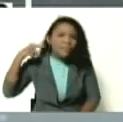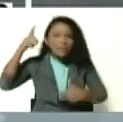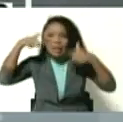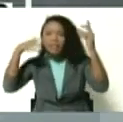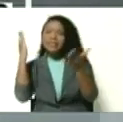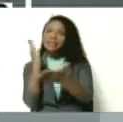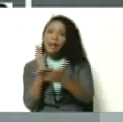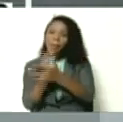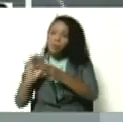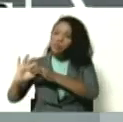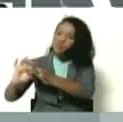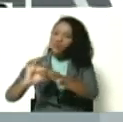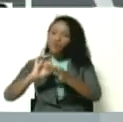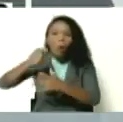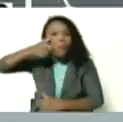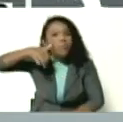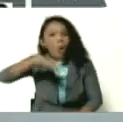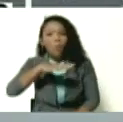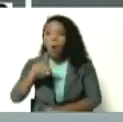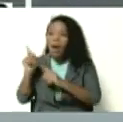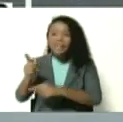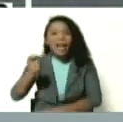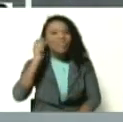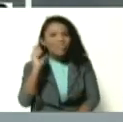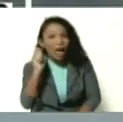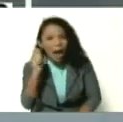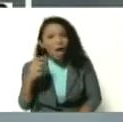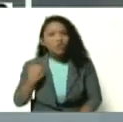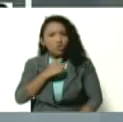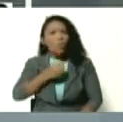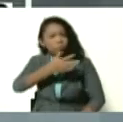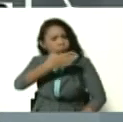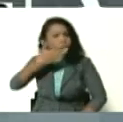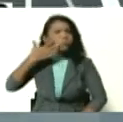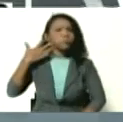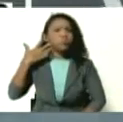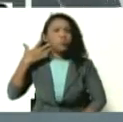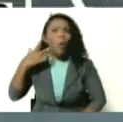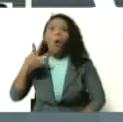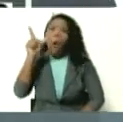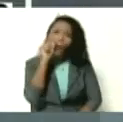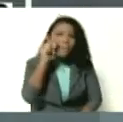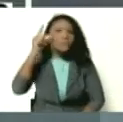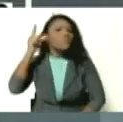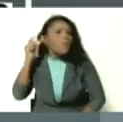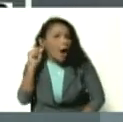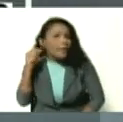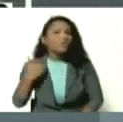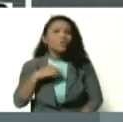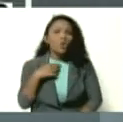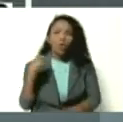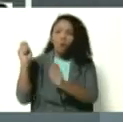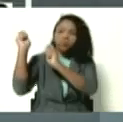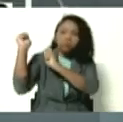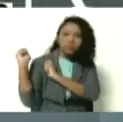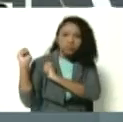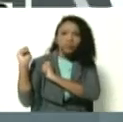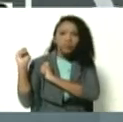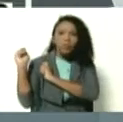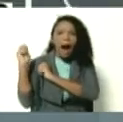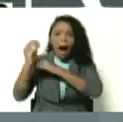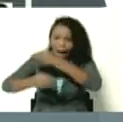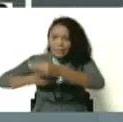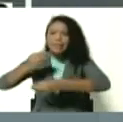siempre la unidad de los pueblos, esa es la tarea que hoy, orgullosamente, hombres y mujeres, estamos llevando, a cabo